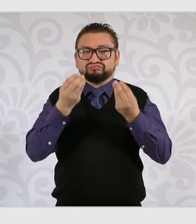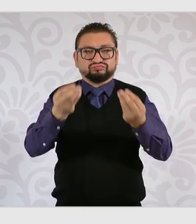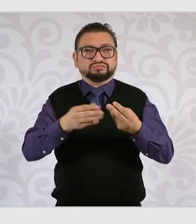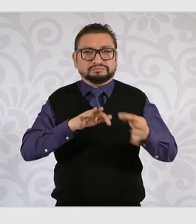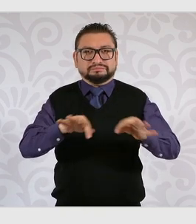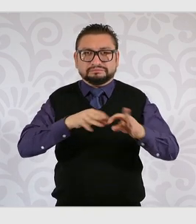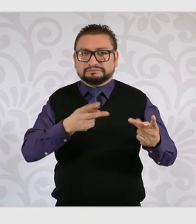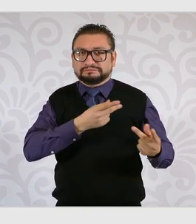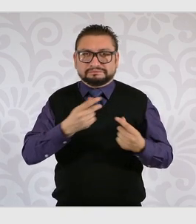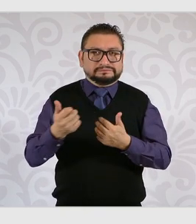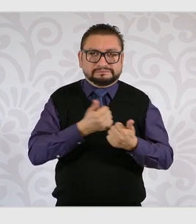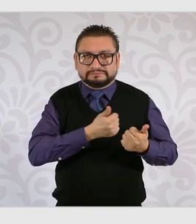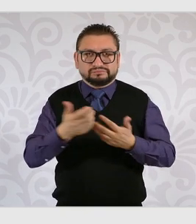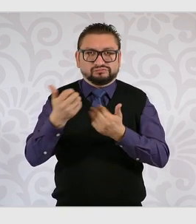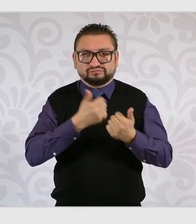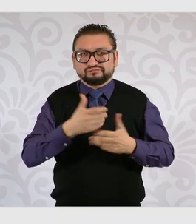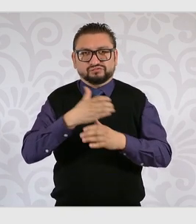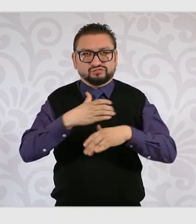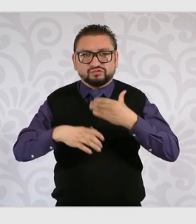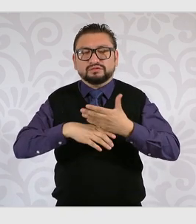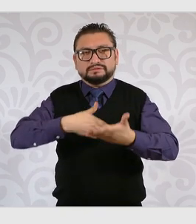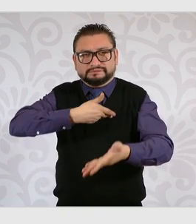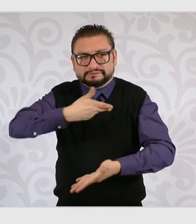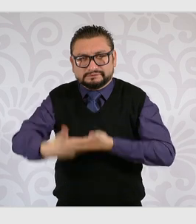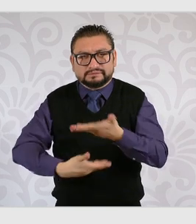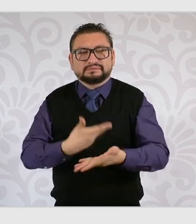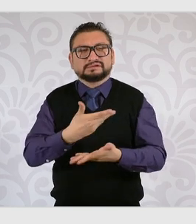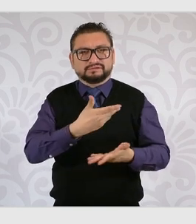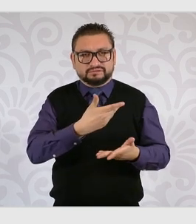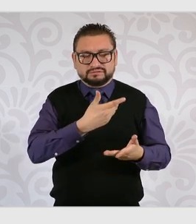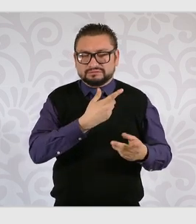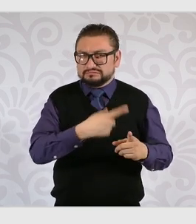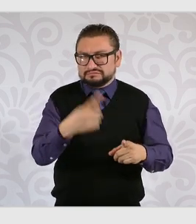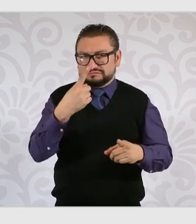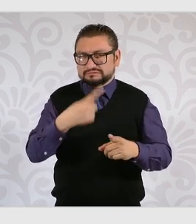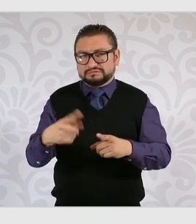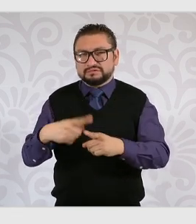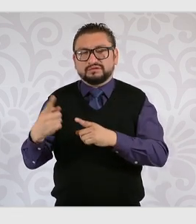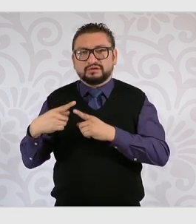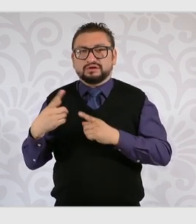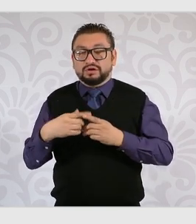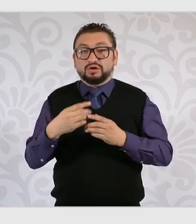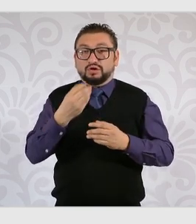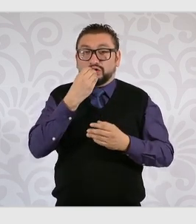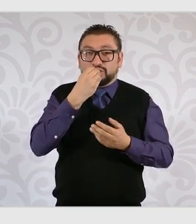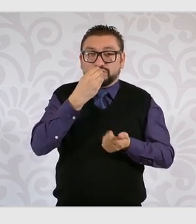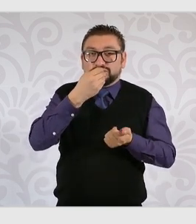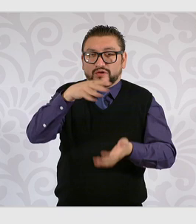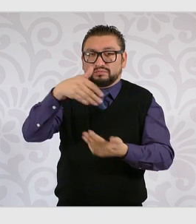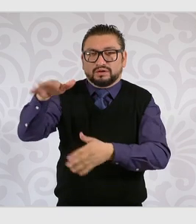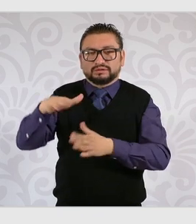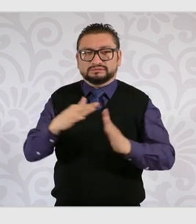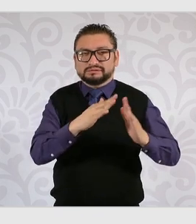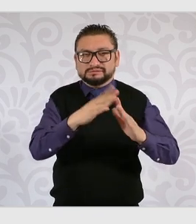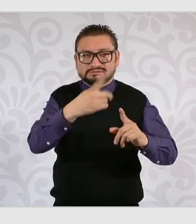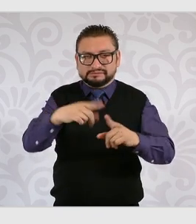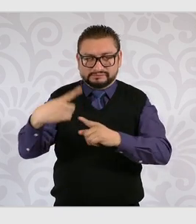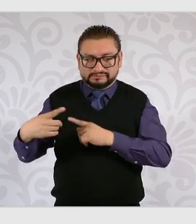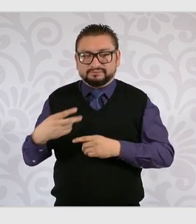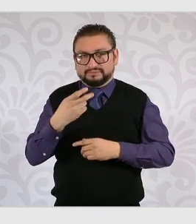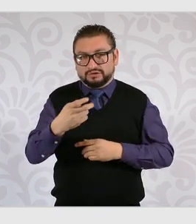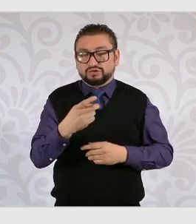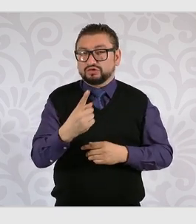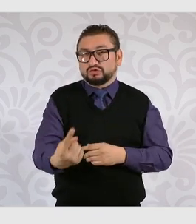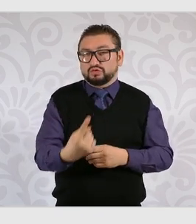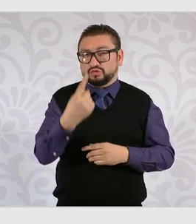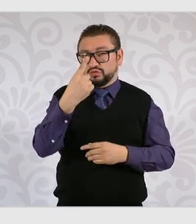evidentemente, llevando incluso también servicios y también comida a domicilio. Uno de los sectores,